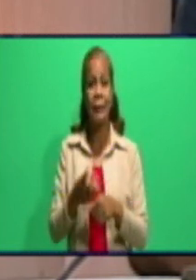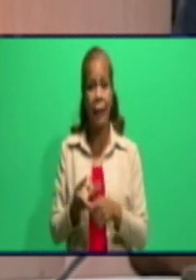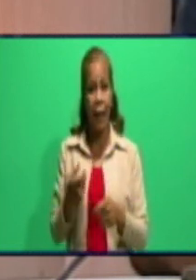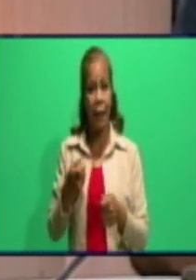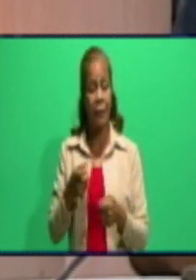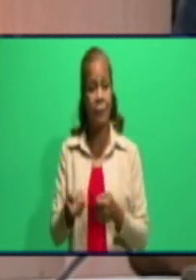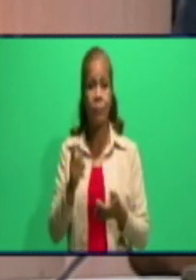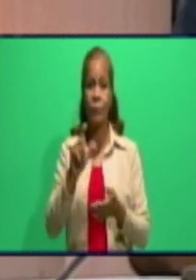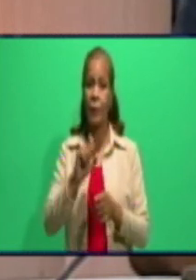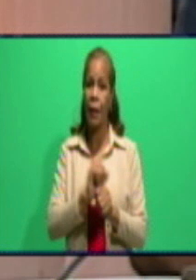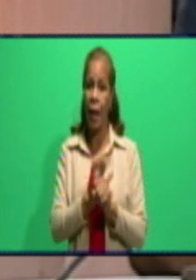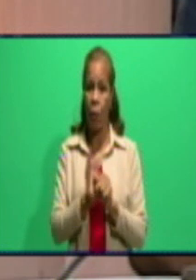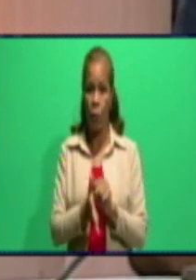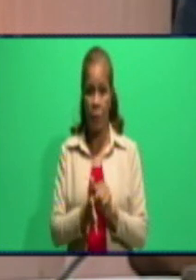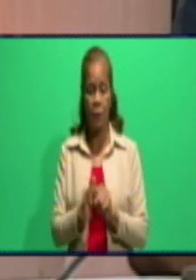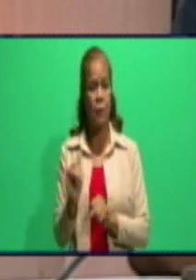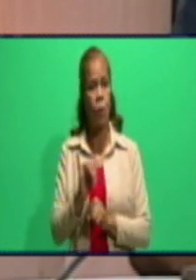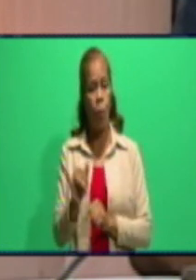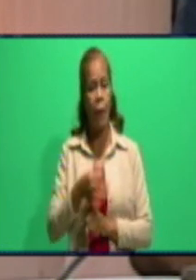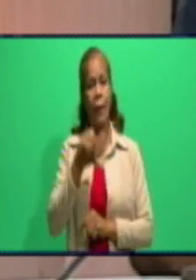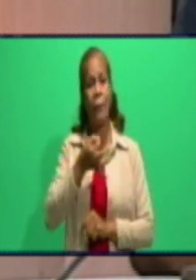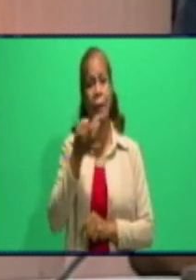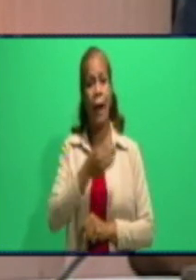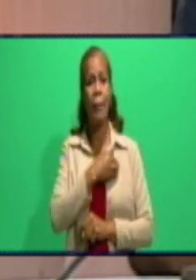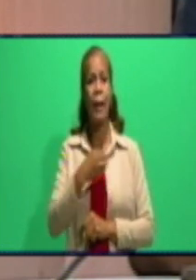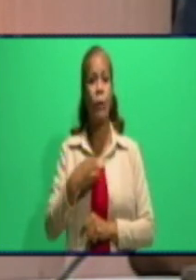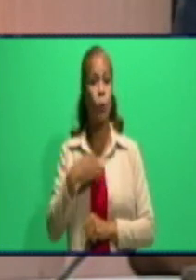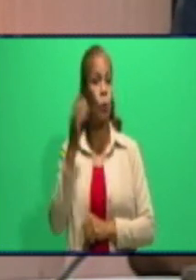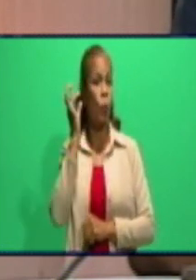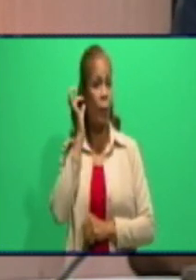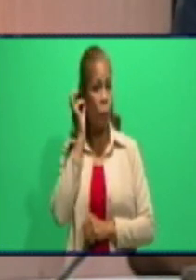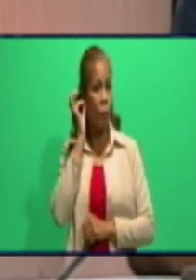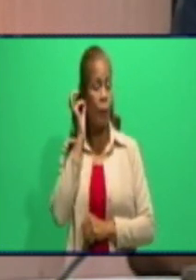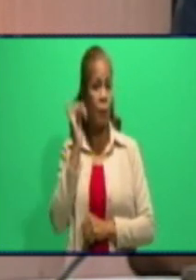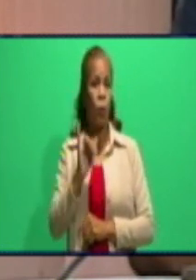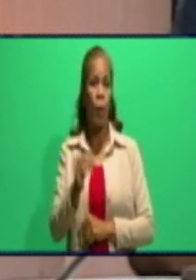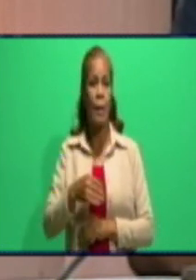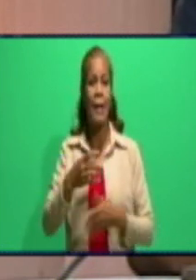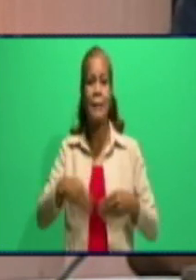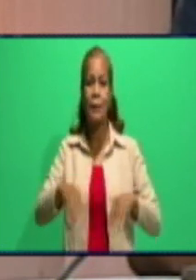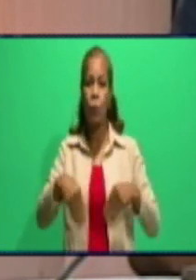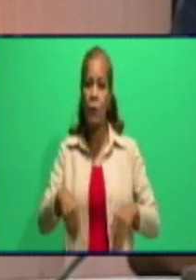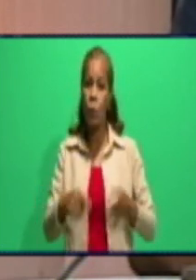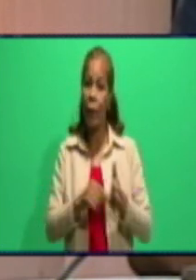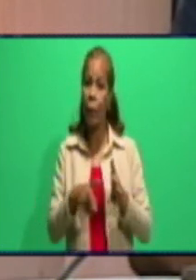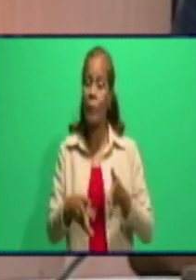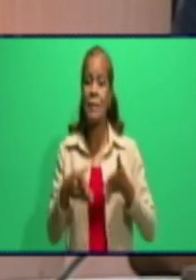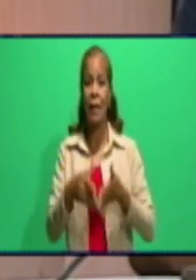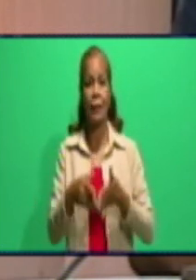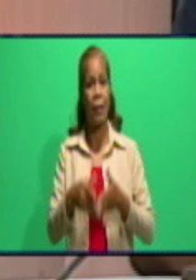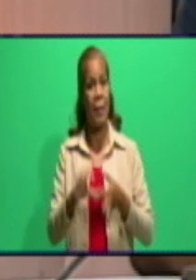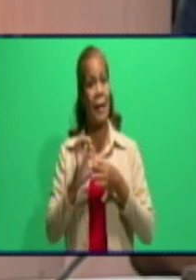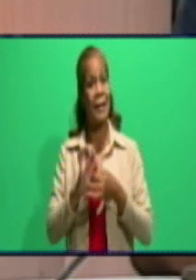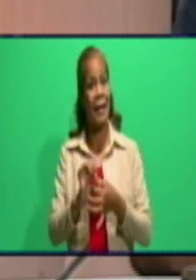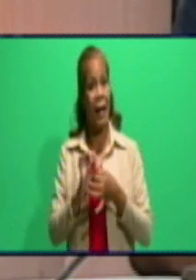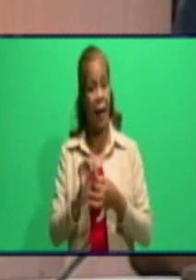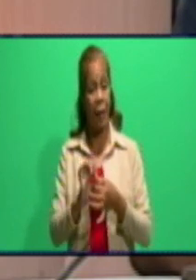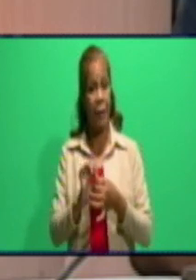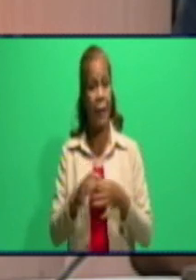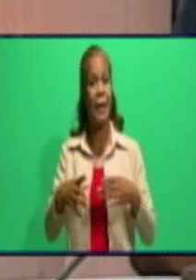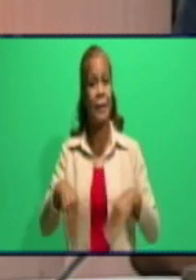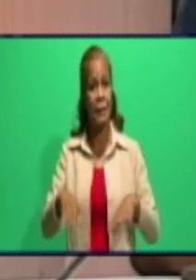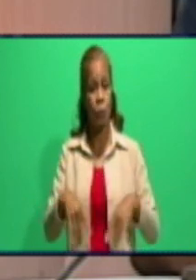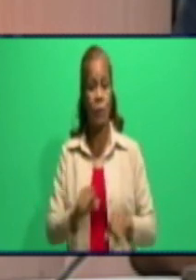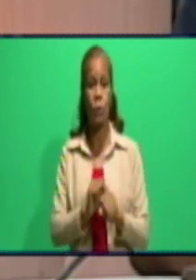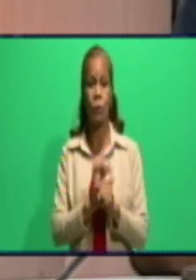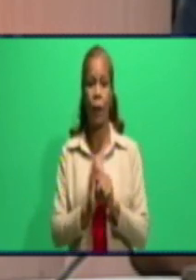explicaba ahorita la doctora, por la situación de la COVID. Por lo tanto, un llamado, porque no solamente, y yo reitero, la